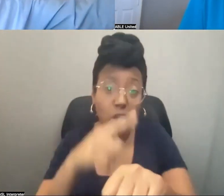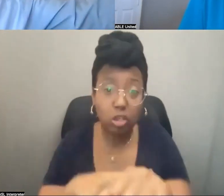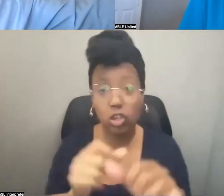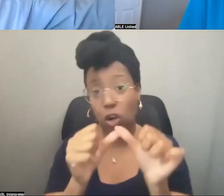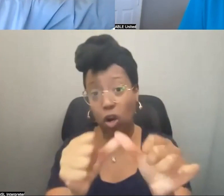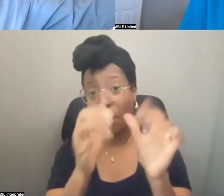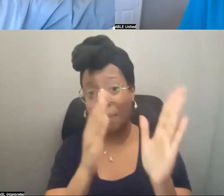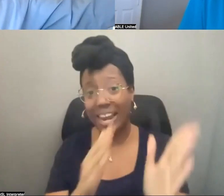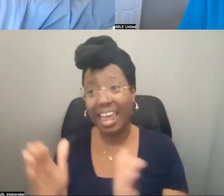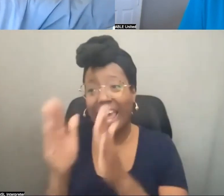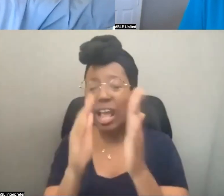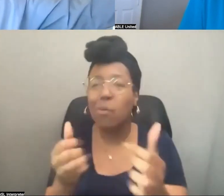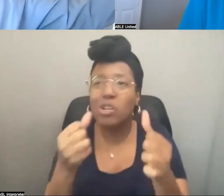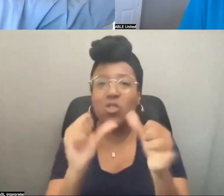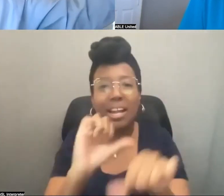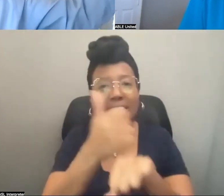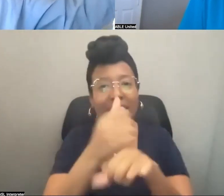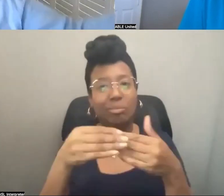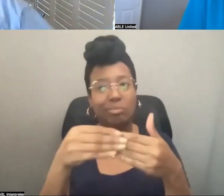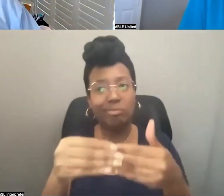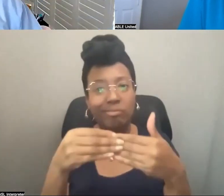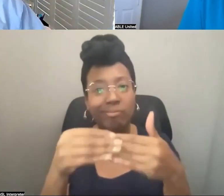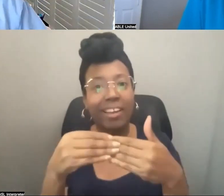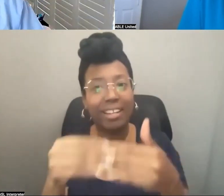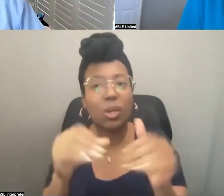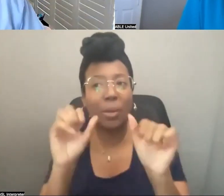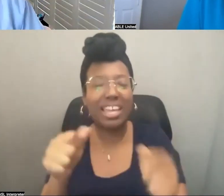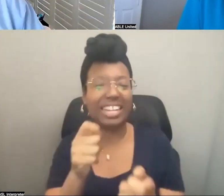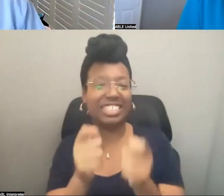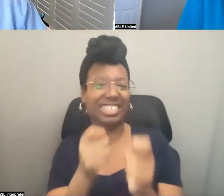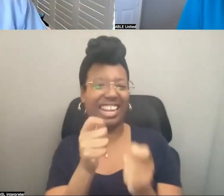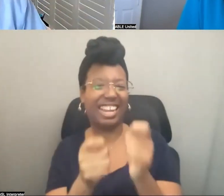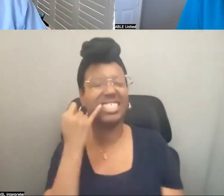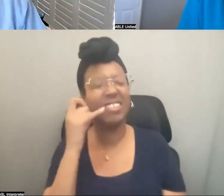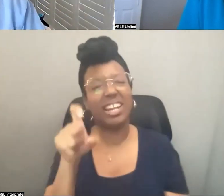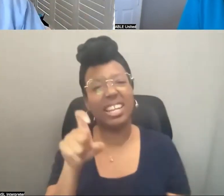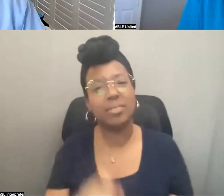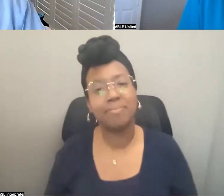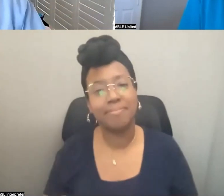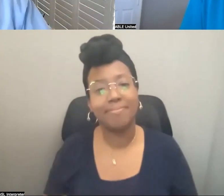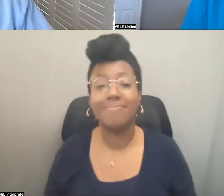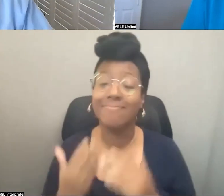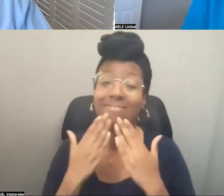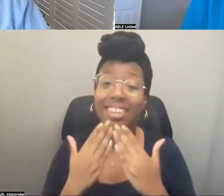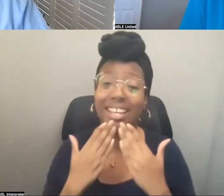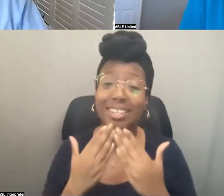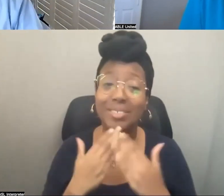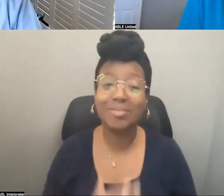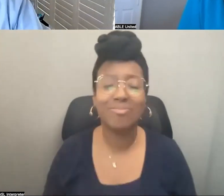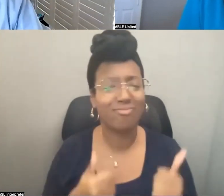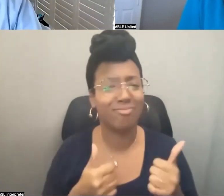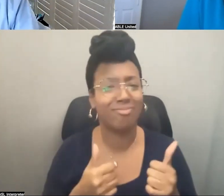establecer flexibilidad, aunque tal vez algo no se haga en 50 o 60 años a partir de ahora cuando el beneficiario fallezca.